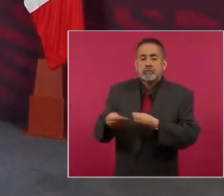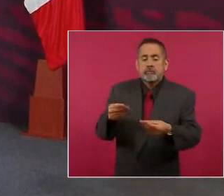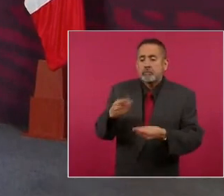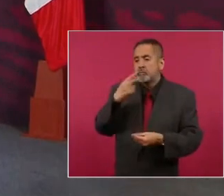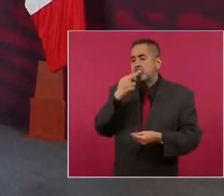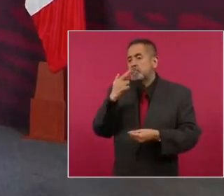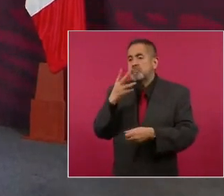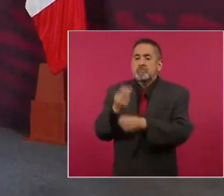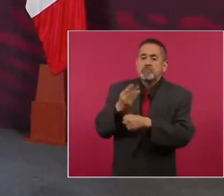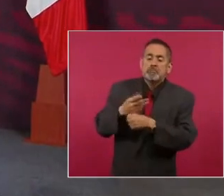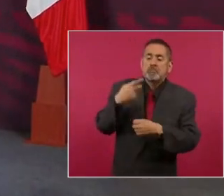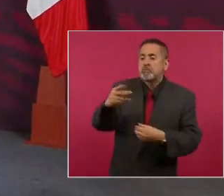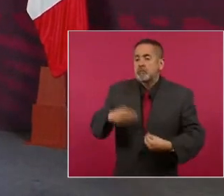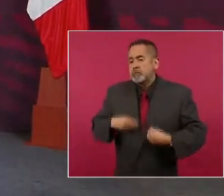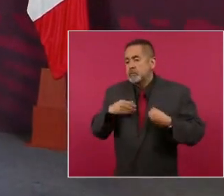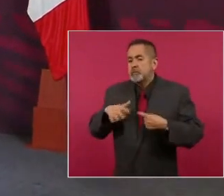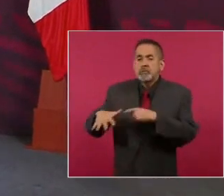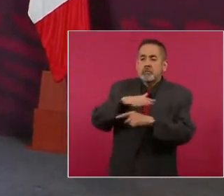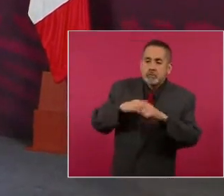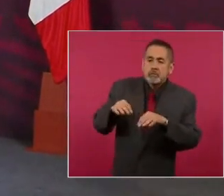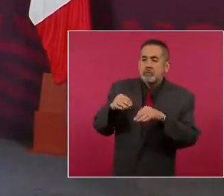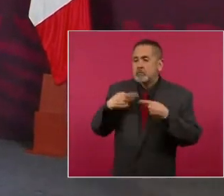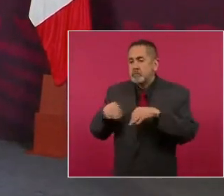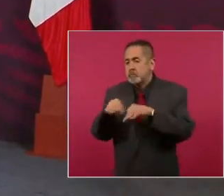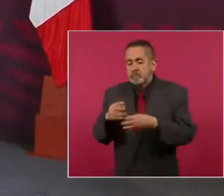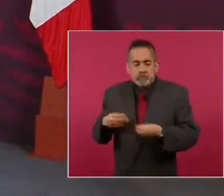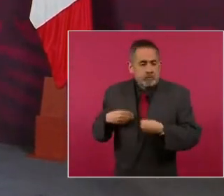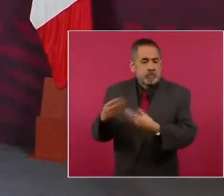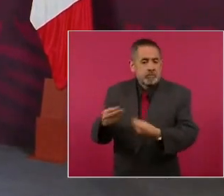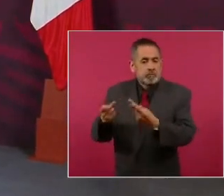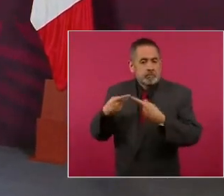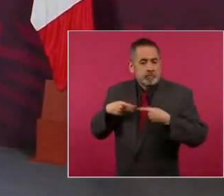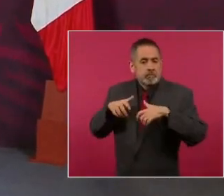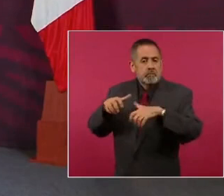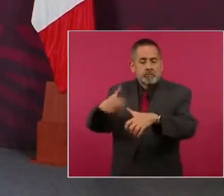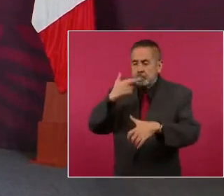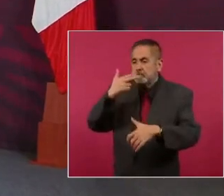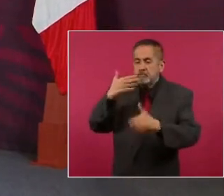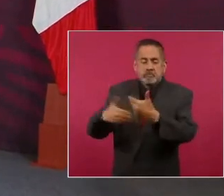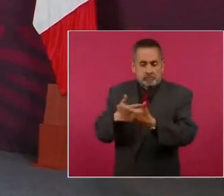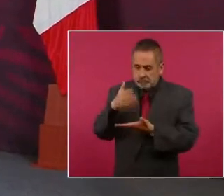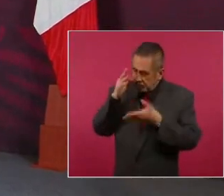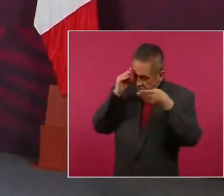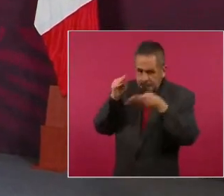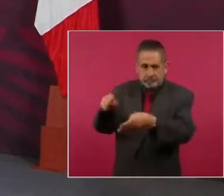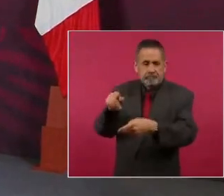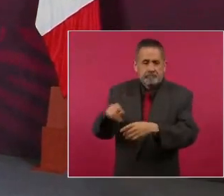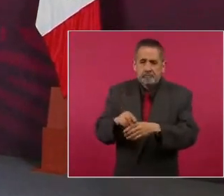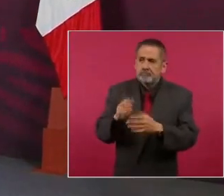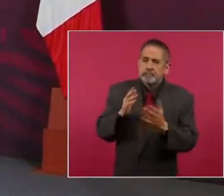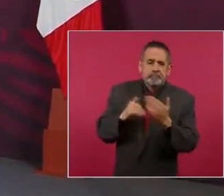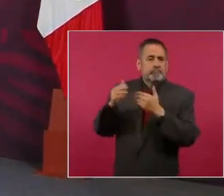mejorar las condiciones de vida de trabajo de la mayoría del pueblo se destina al desarrollo se